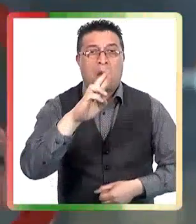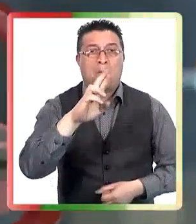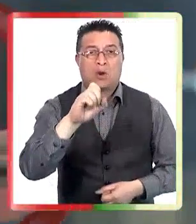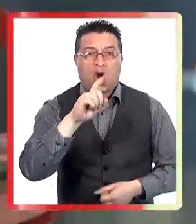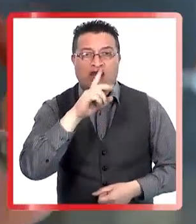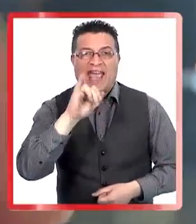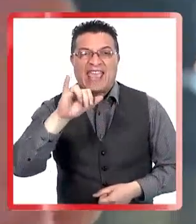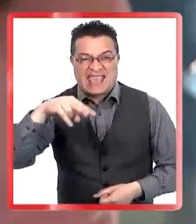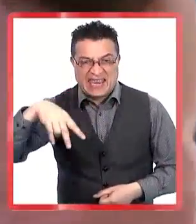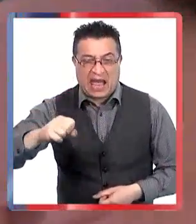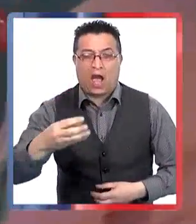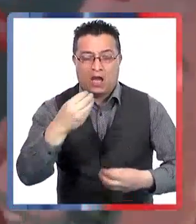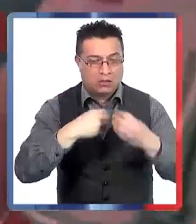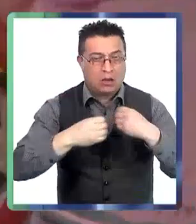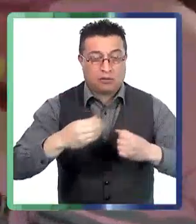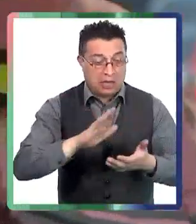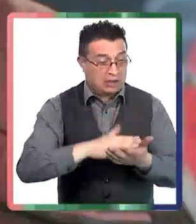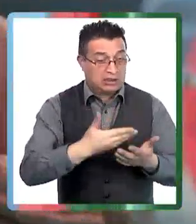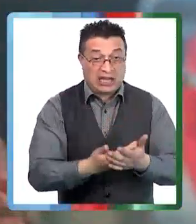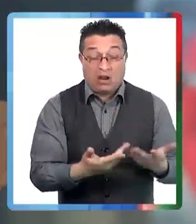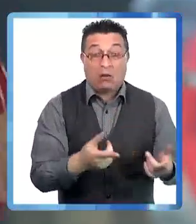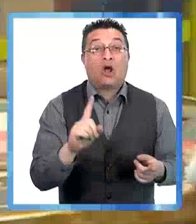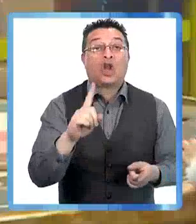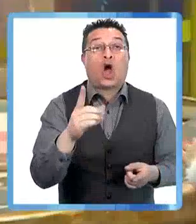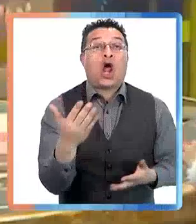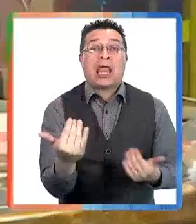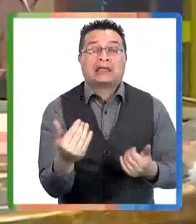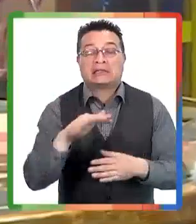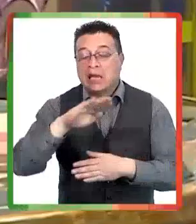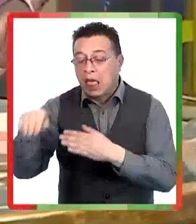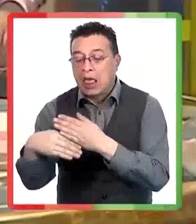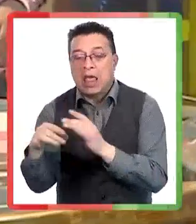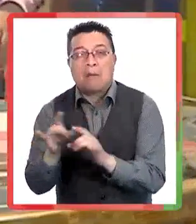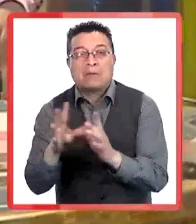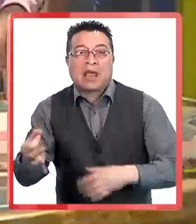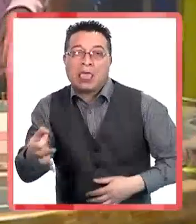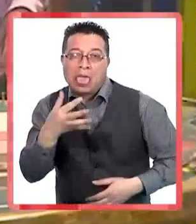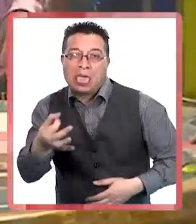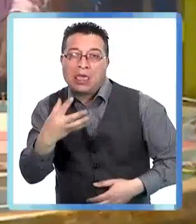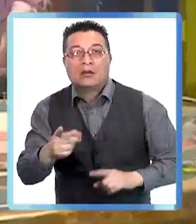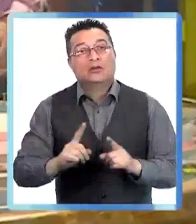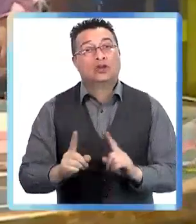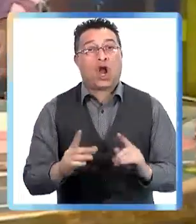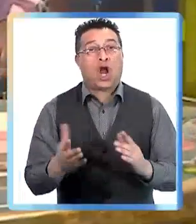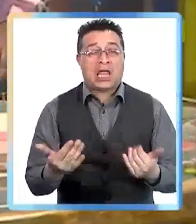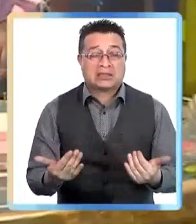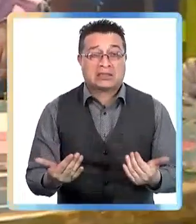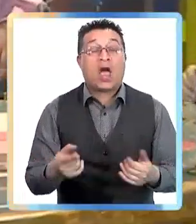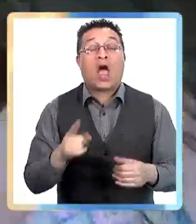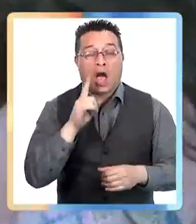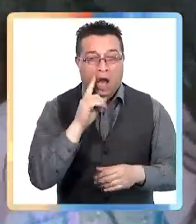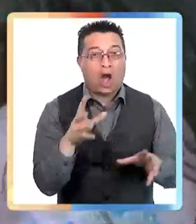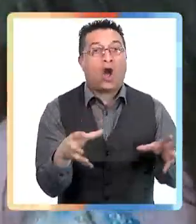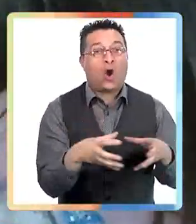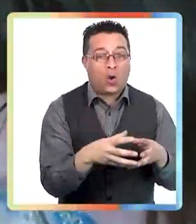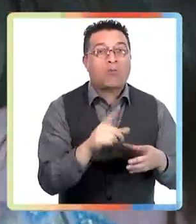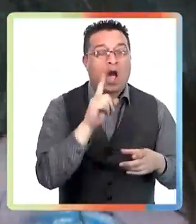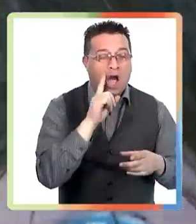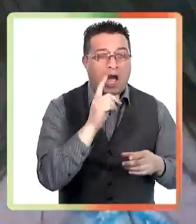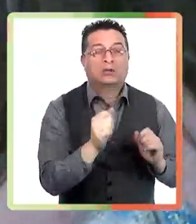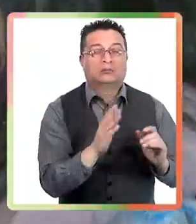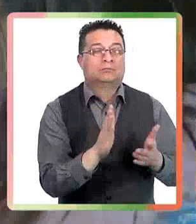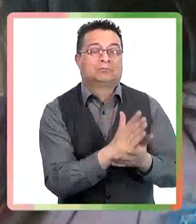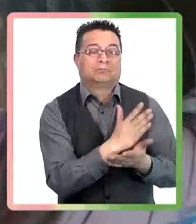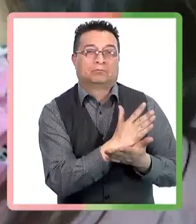no debería requerir, si es sano, suplementos especiales, ¿cierto? Pero efectivamente tenemos un grupo de niños que son